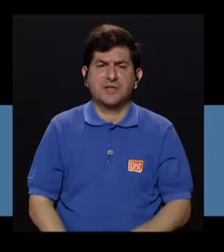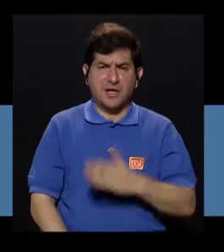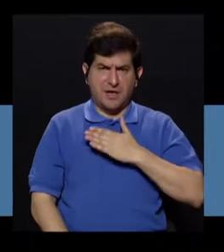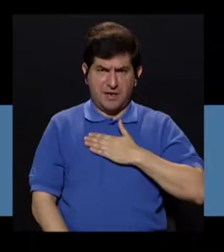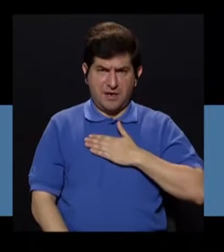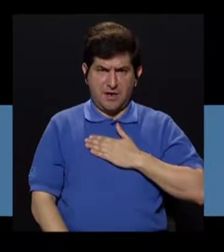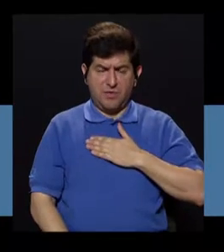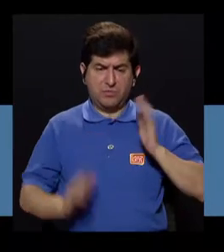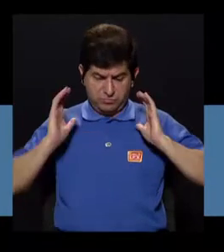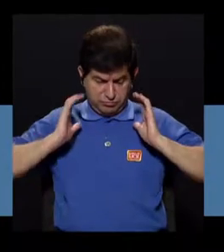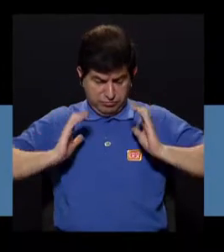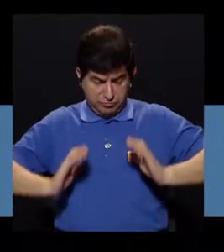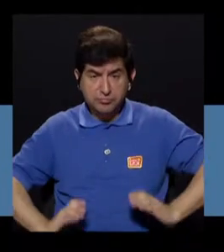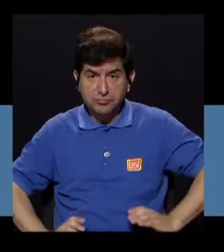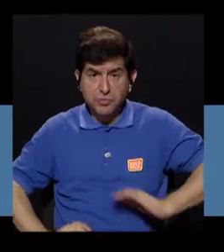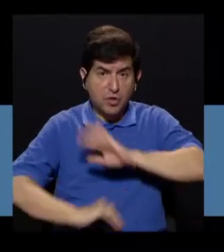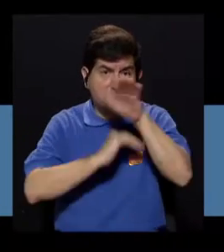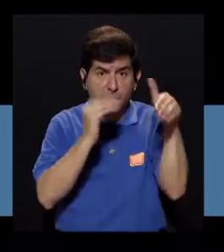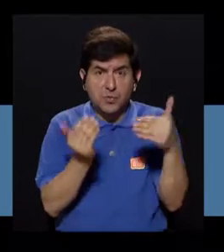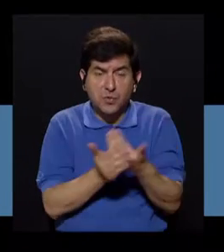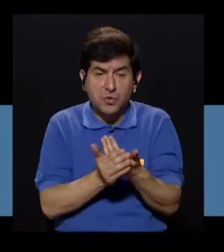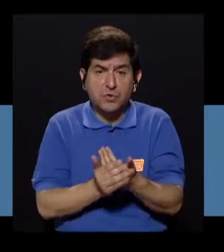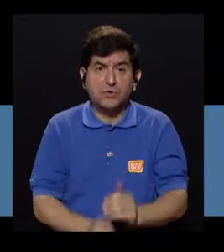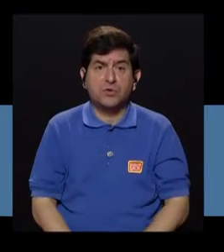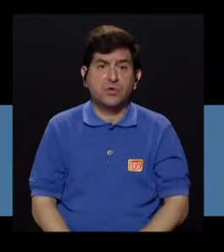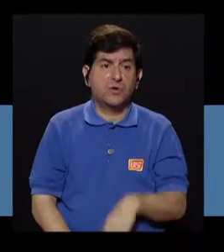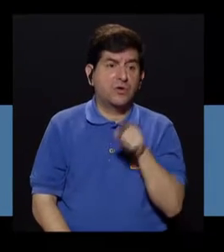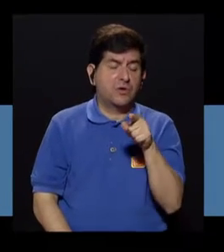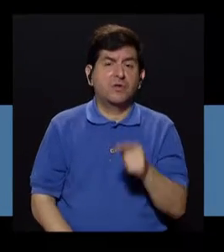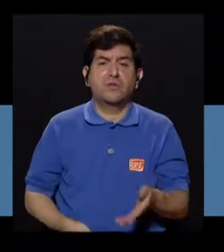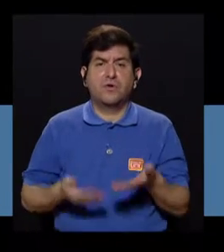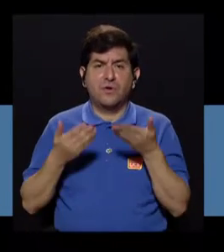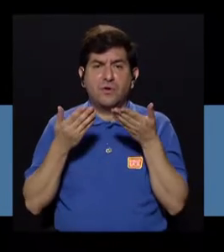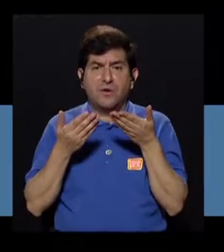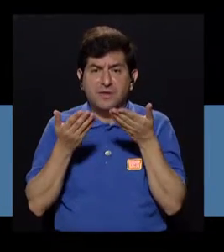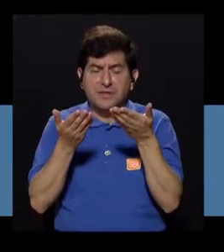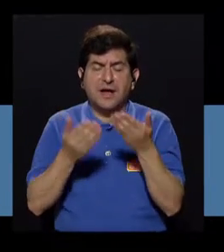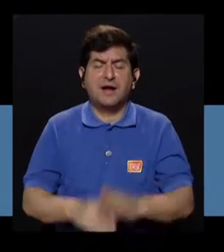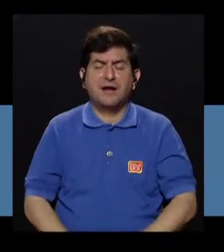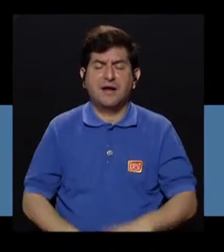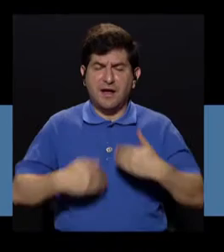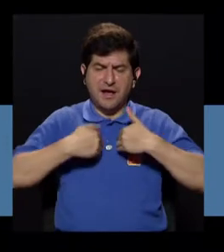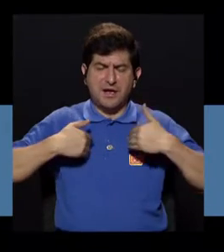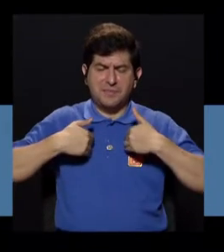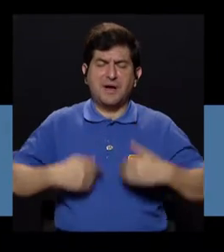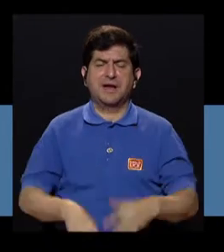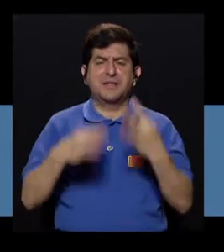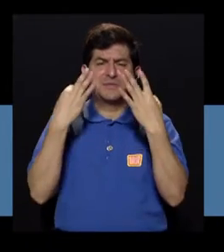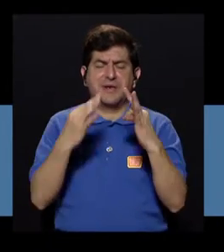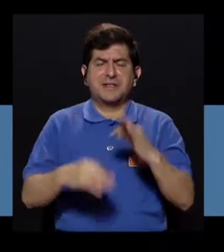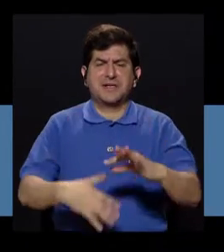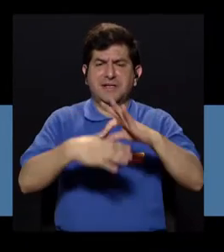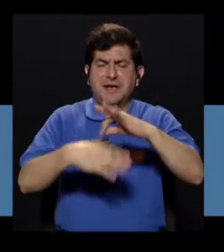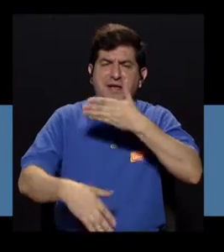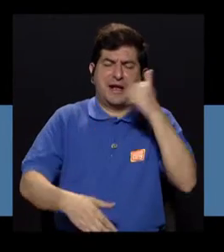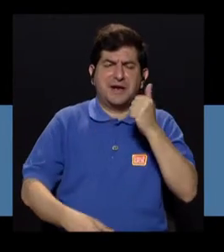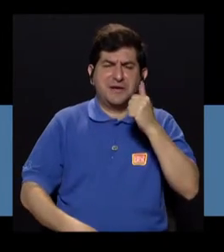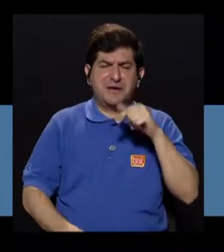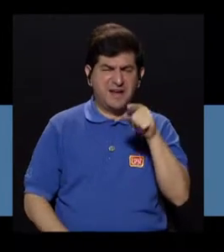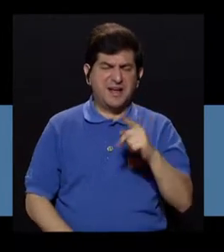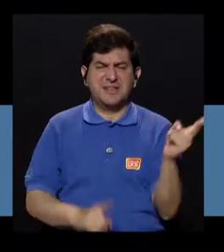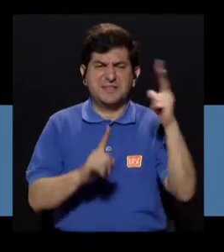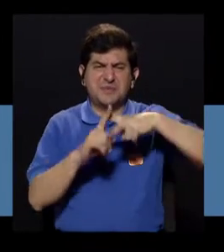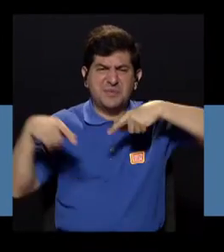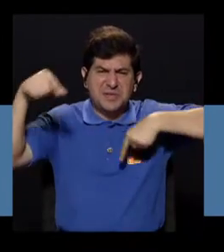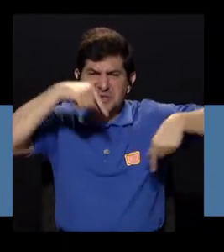en el organismo de uno, ¿verdad? Todo lo que a ellas les dan para que la carne sea mejor, digamos. Como todos